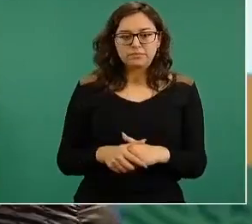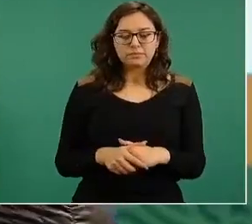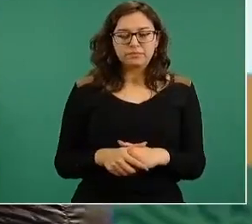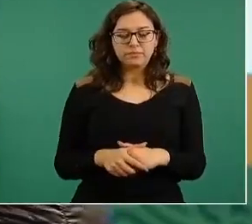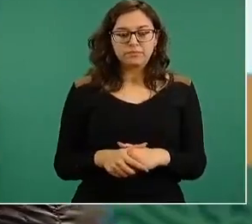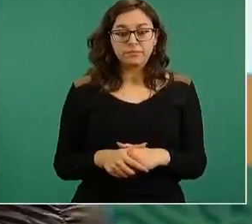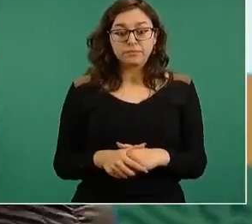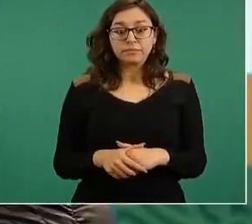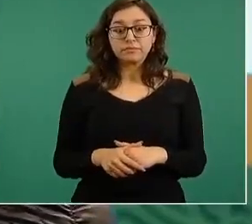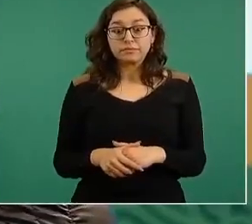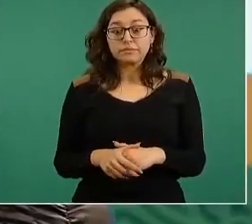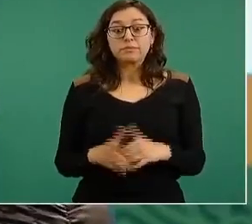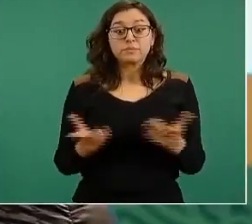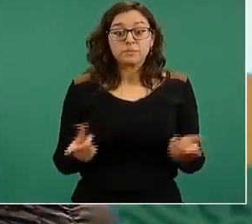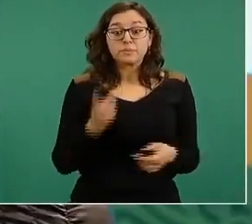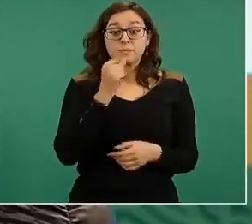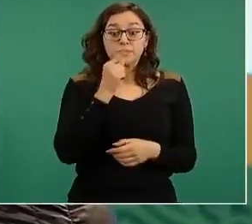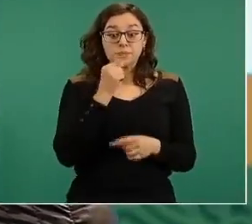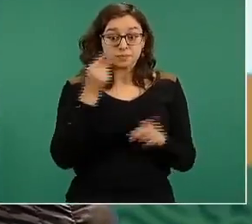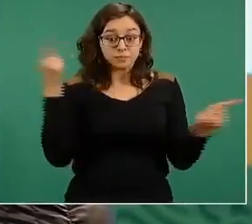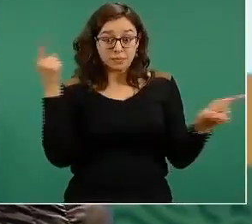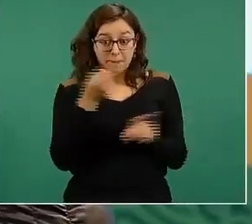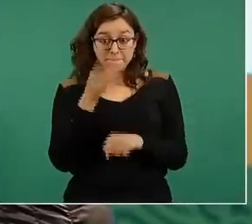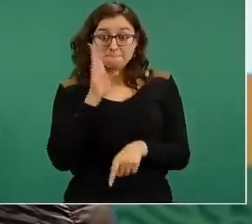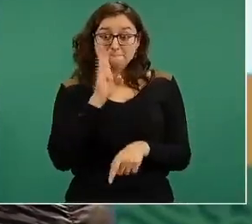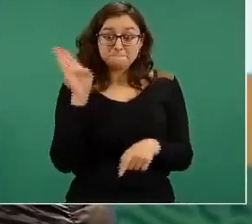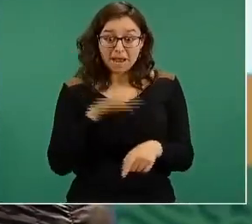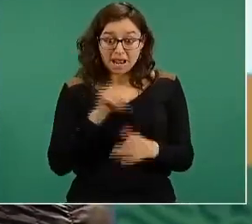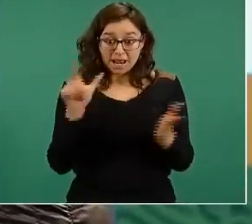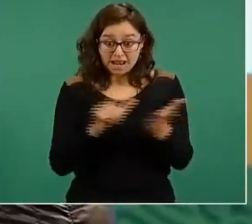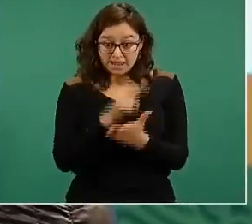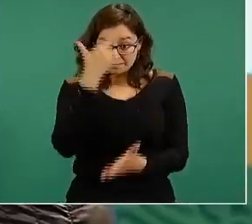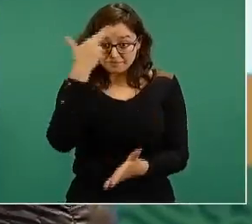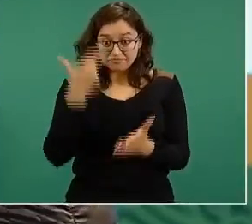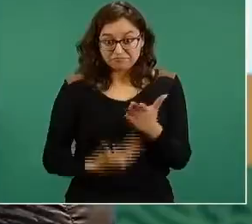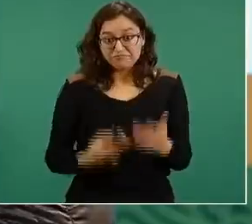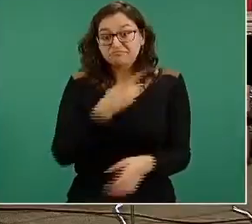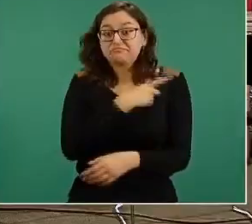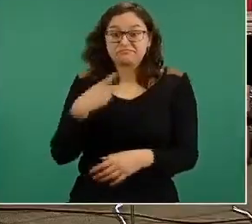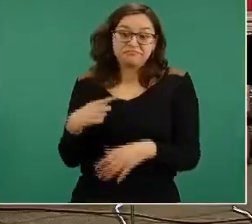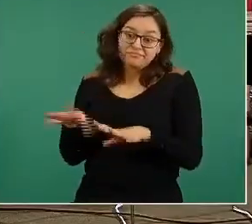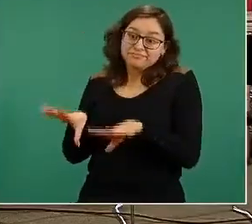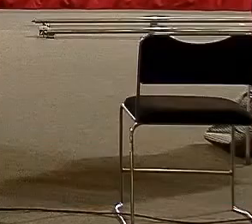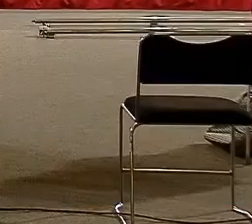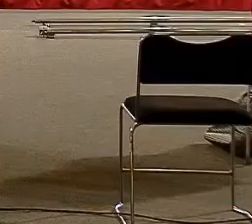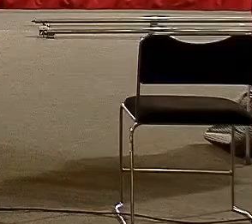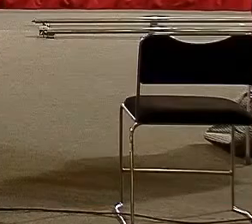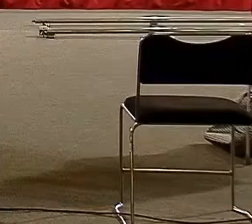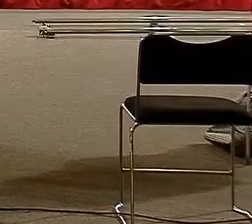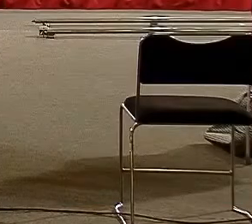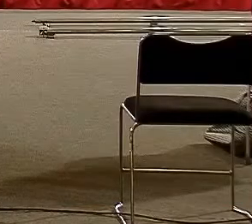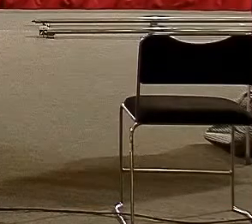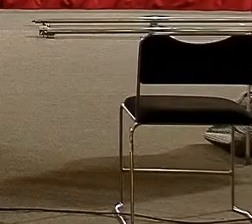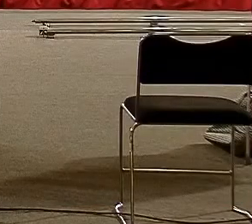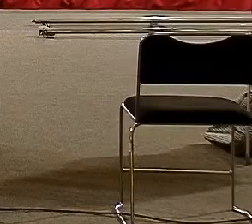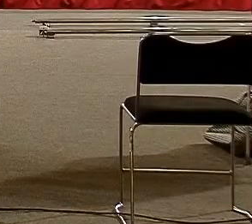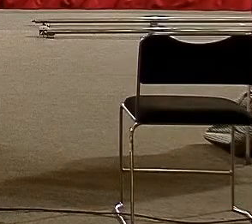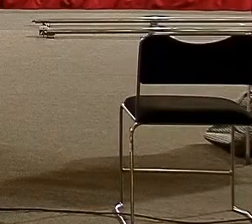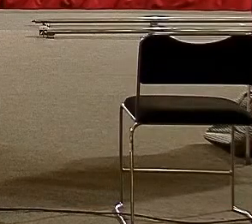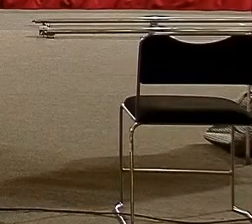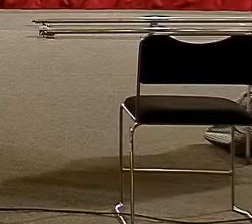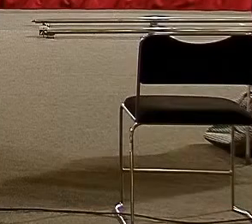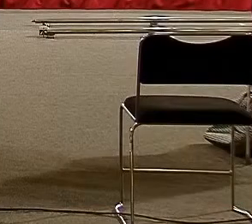Si agredir a un policía es un delito, pues que los detengan. No veo otra